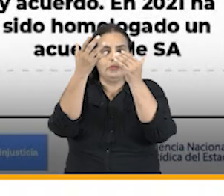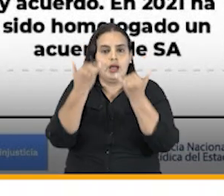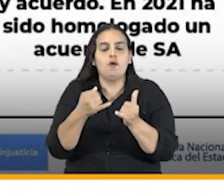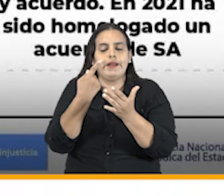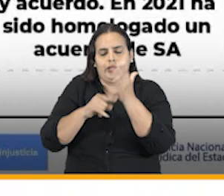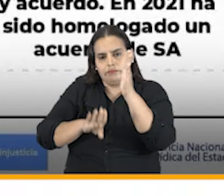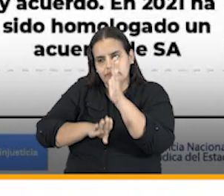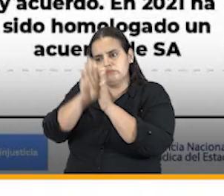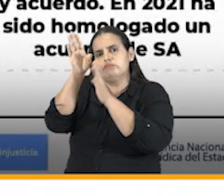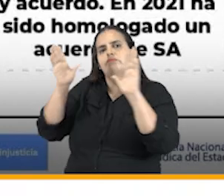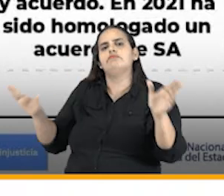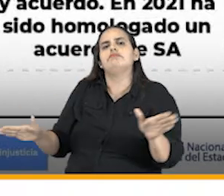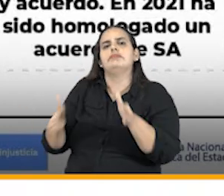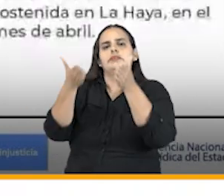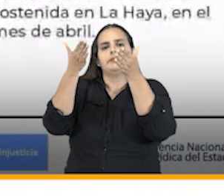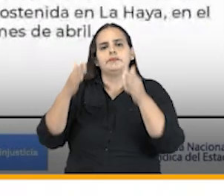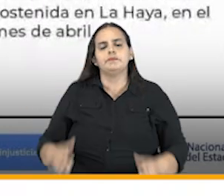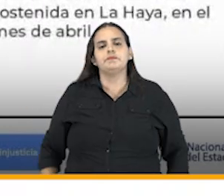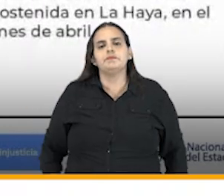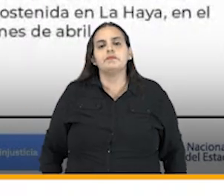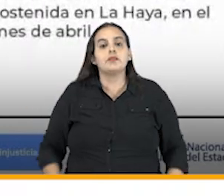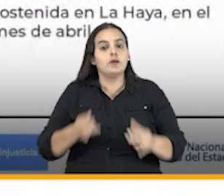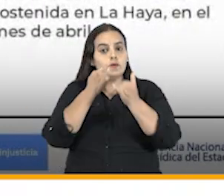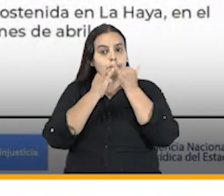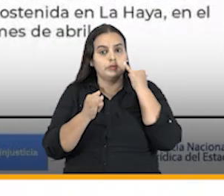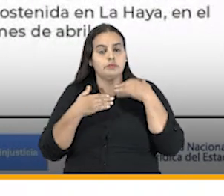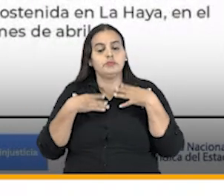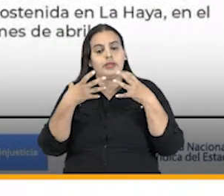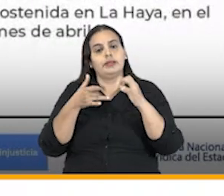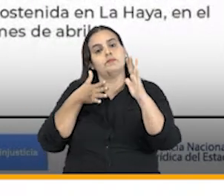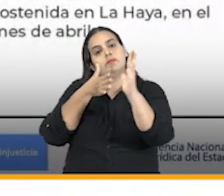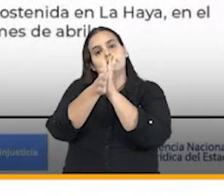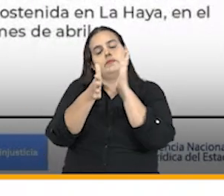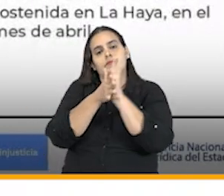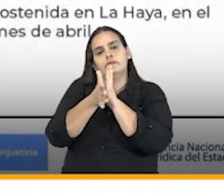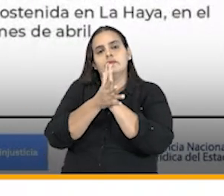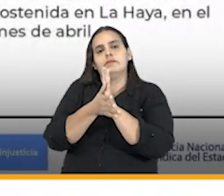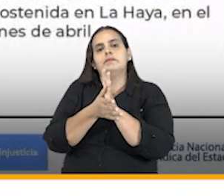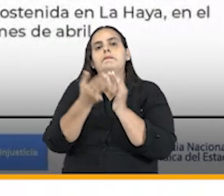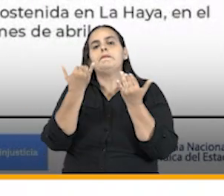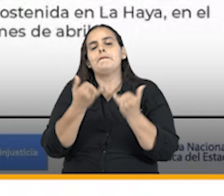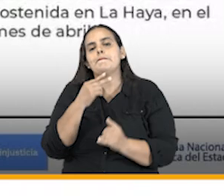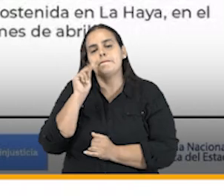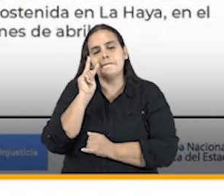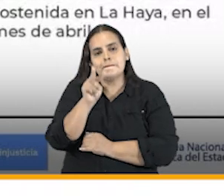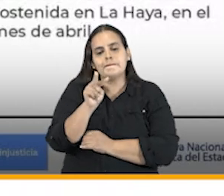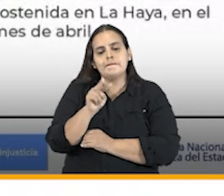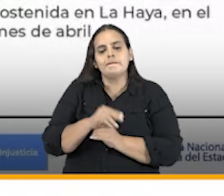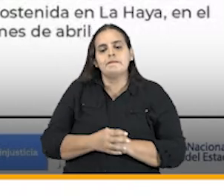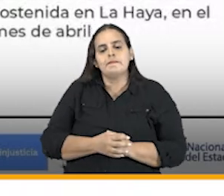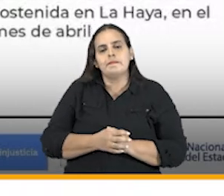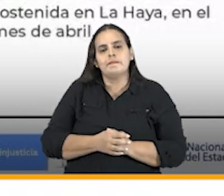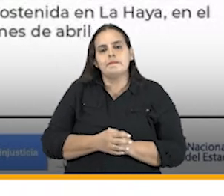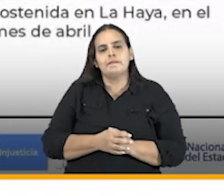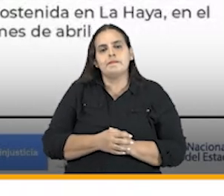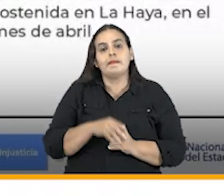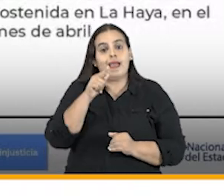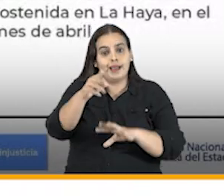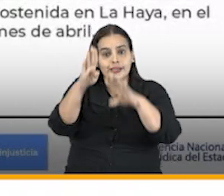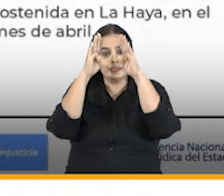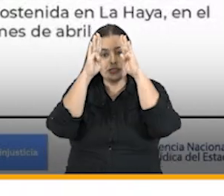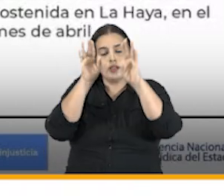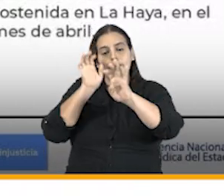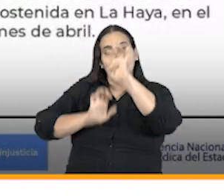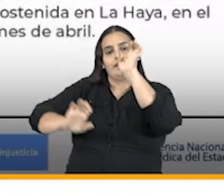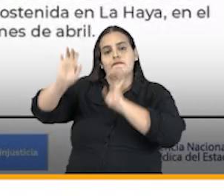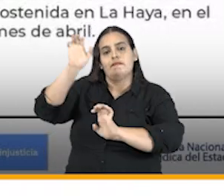impulsando por último queremos contarles que en lo que tiene que ver con la atención de la